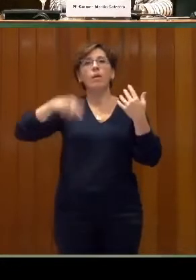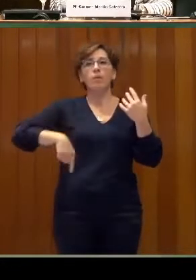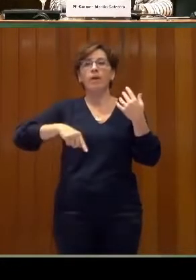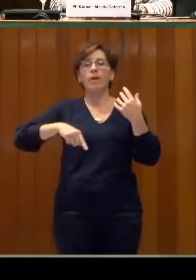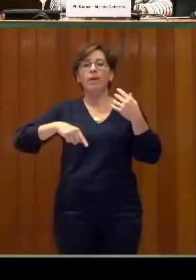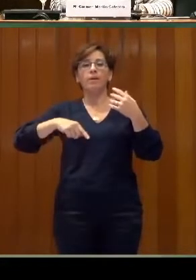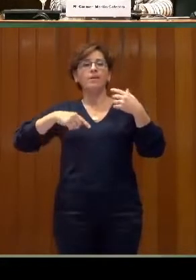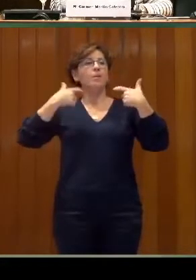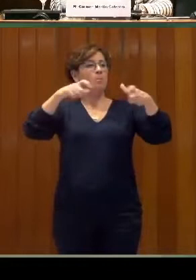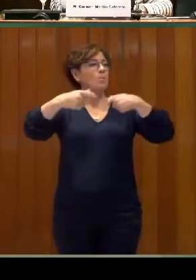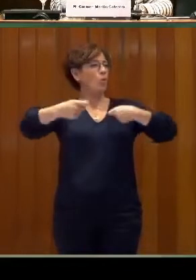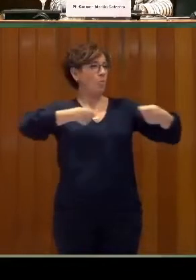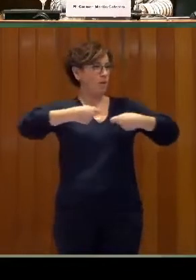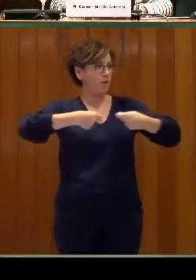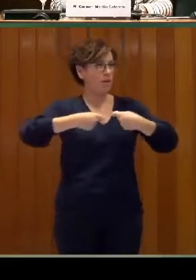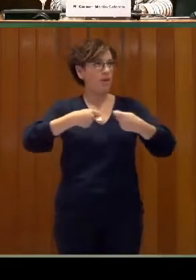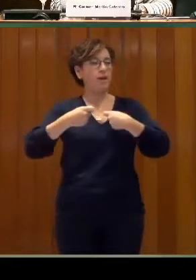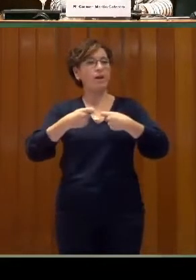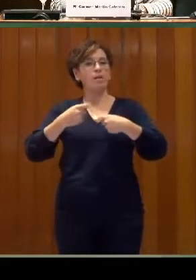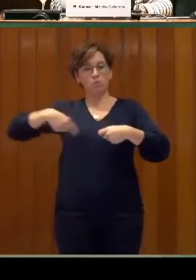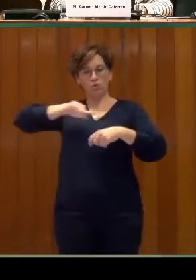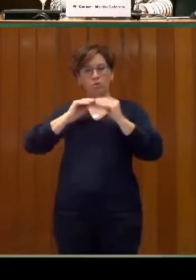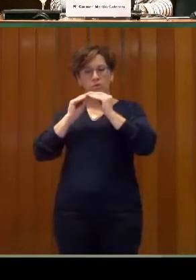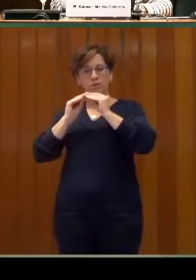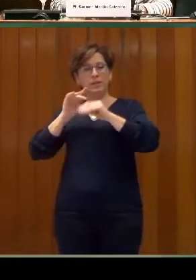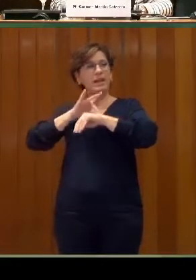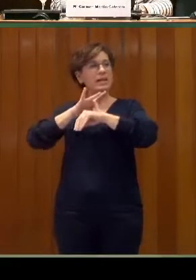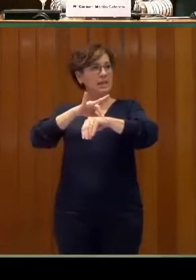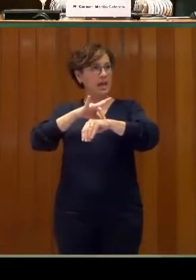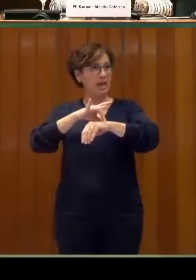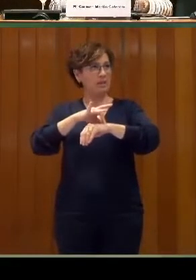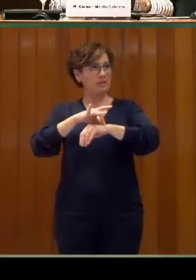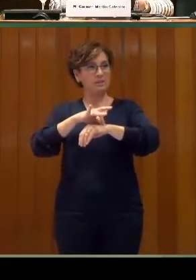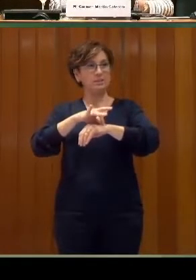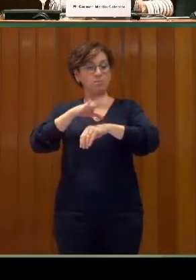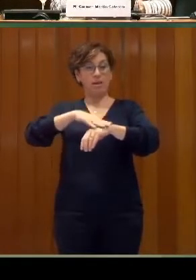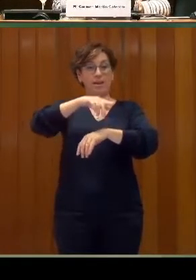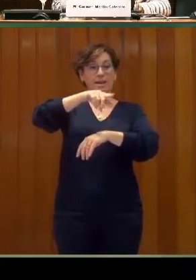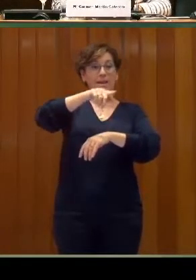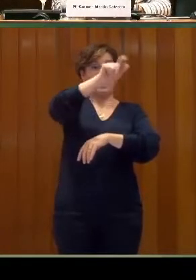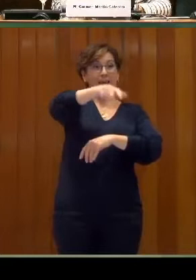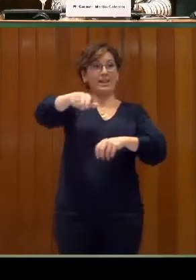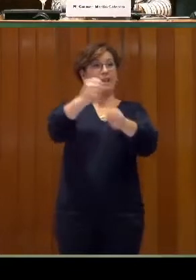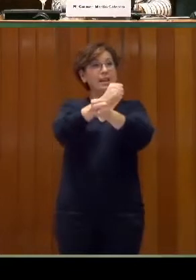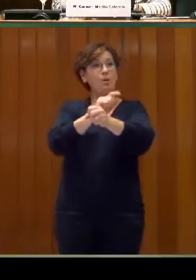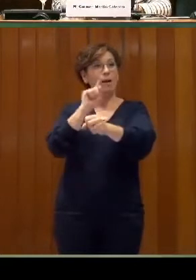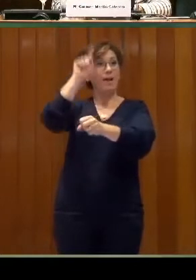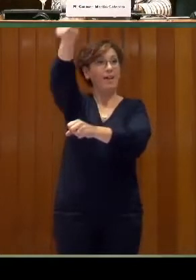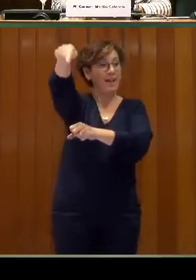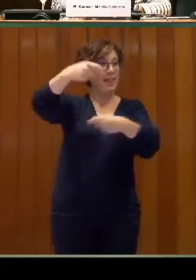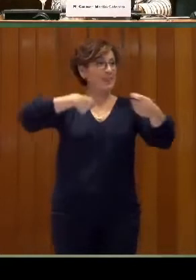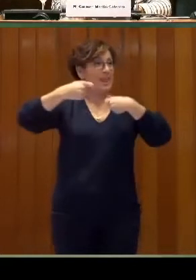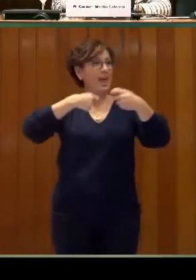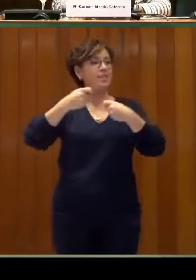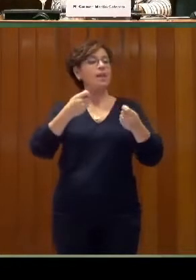departamentos comerciales. Hemos preparado guías para que las personas que están en tienda puedan